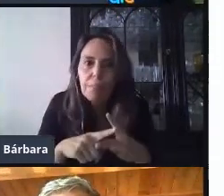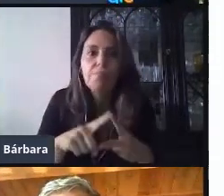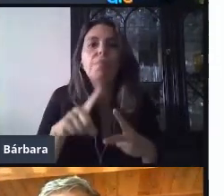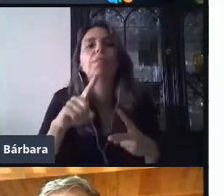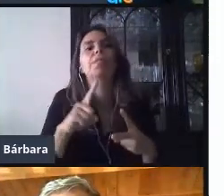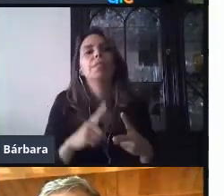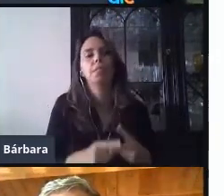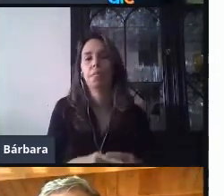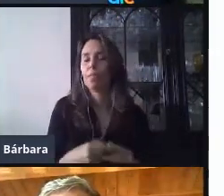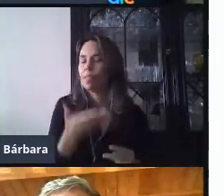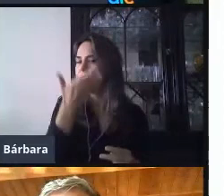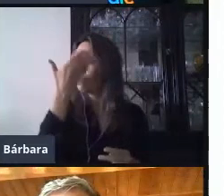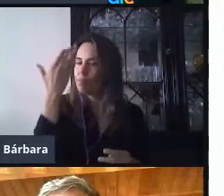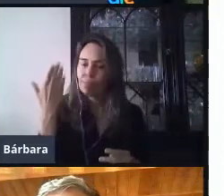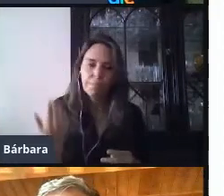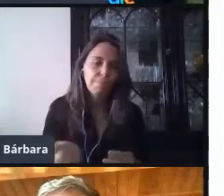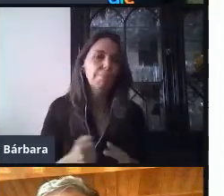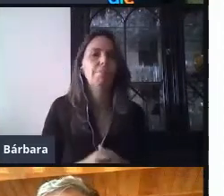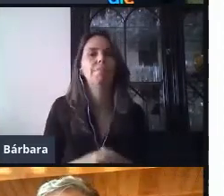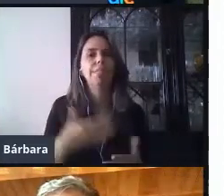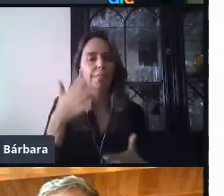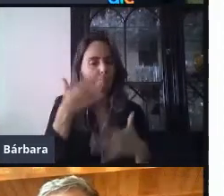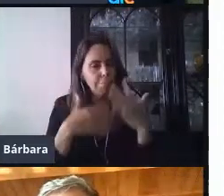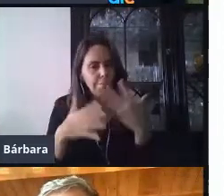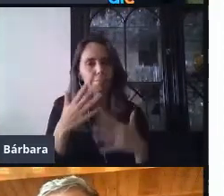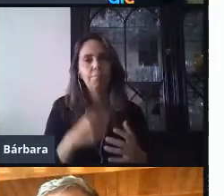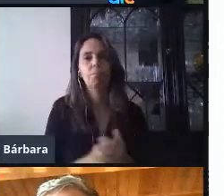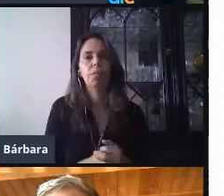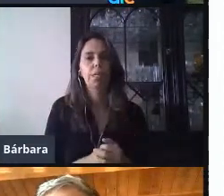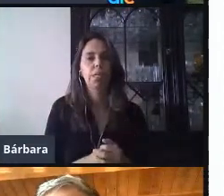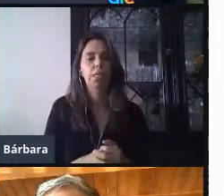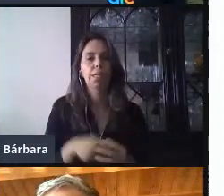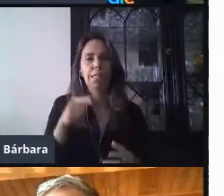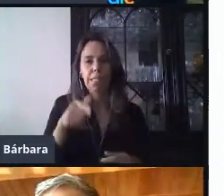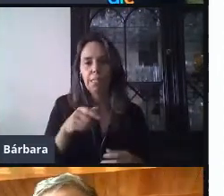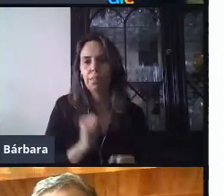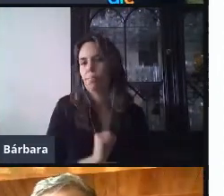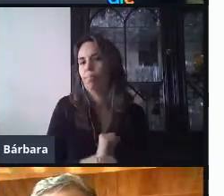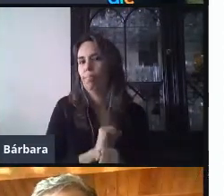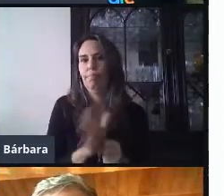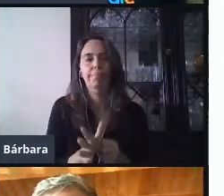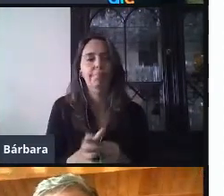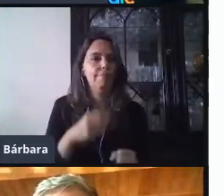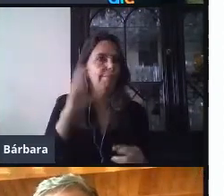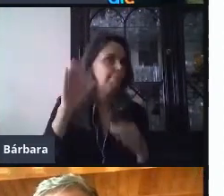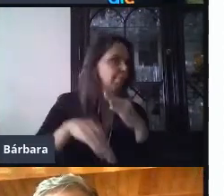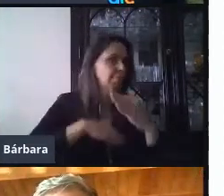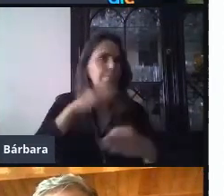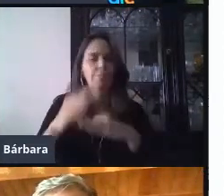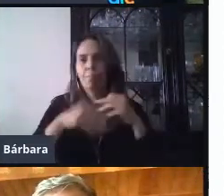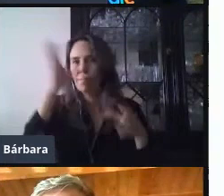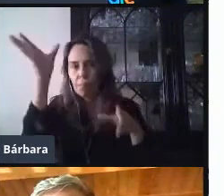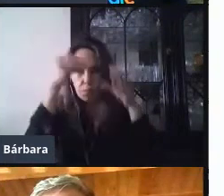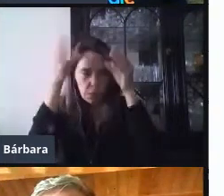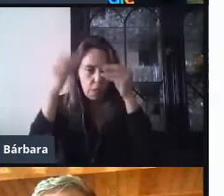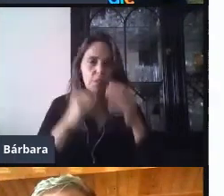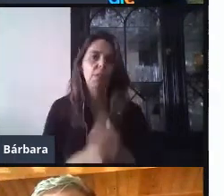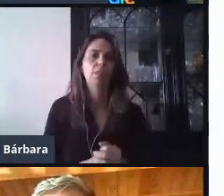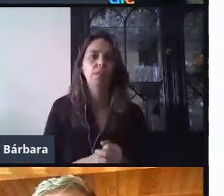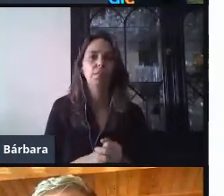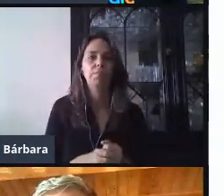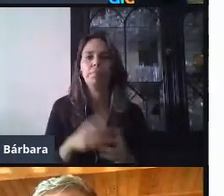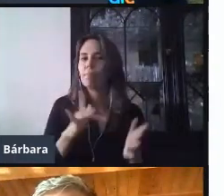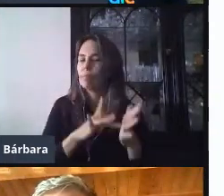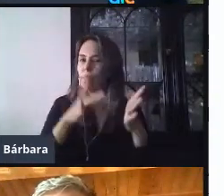y todos estamos aprendiendo frente a esta tragedia y frente a esta adversidad. Y bueno, no les quito más el tiempo. Muchísimas